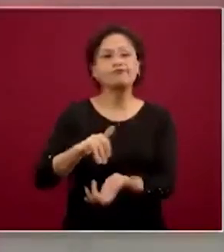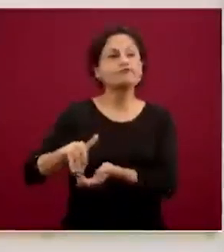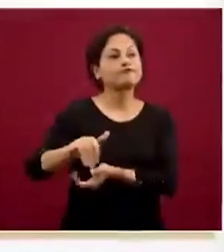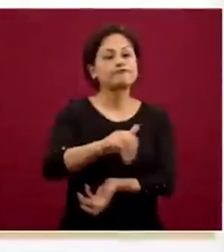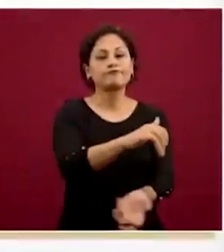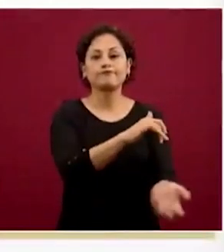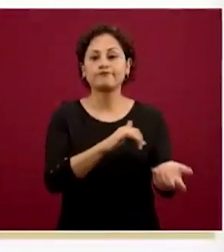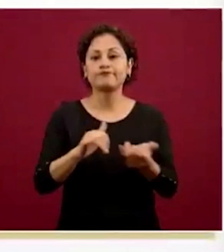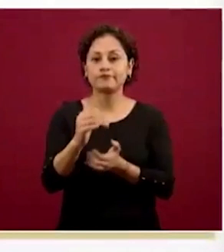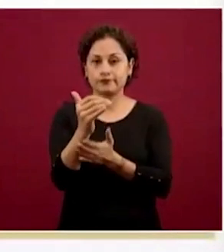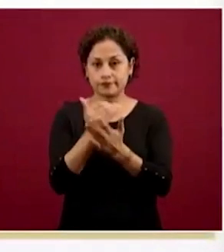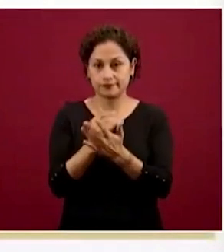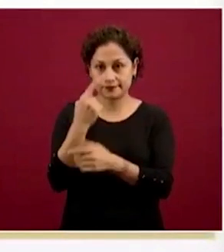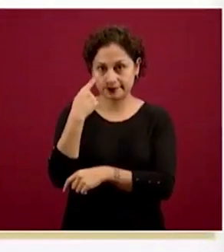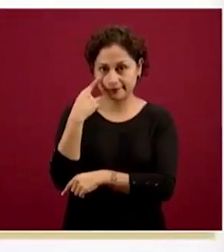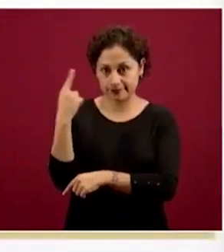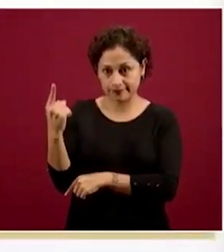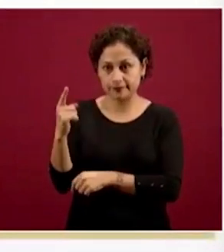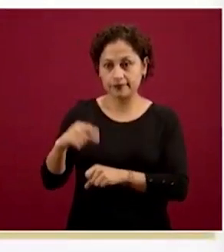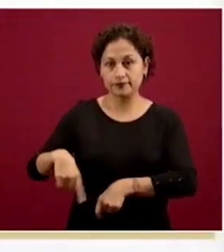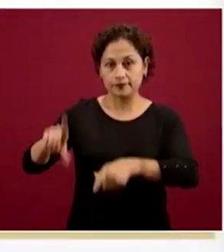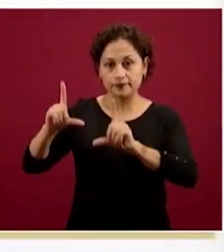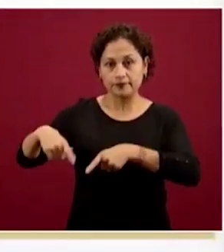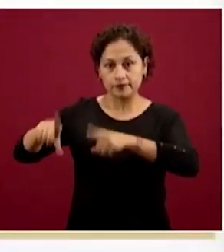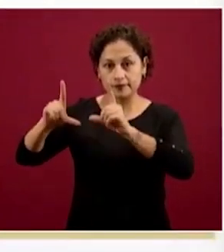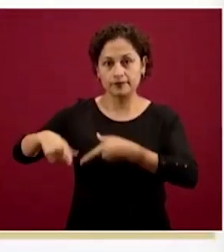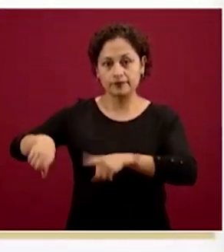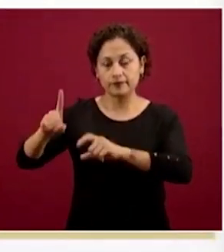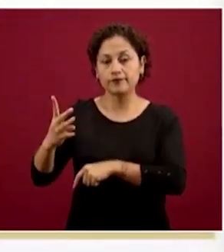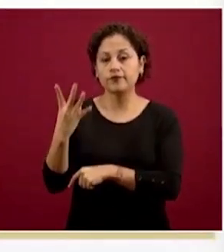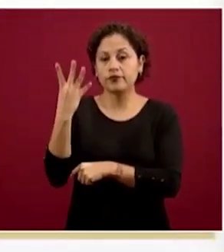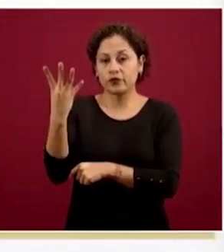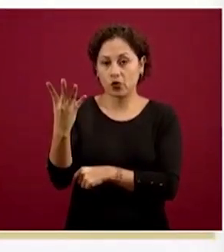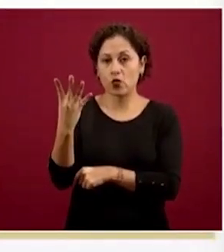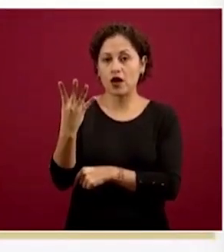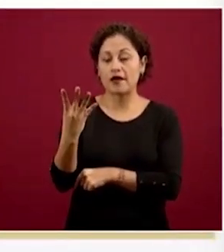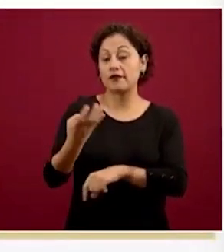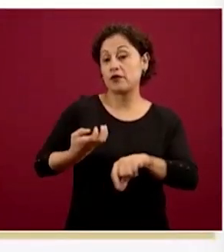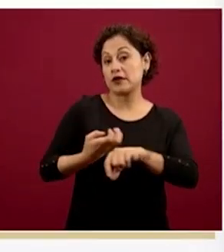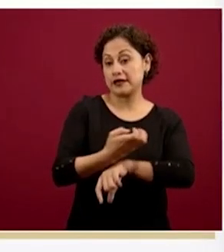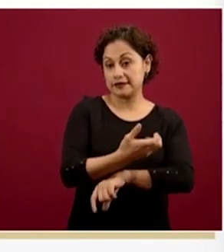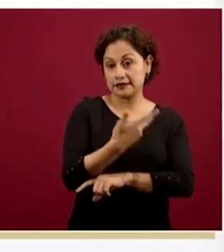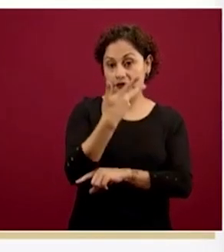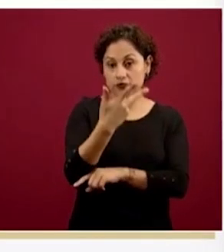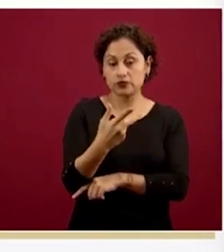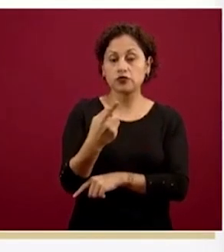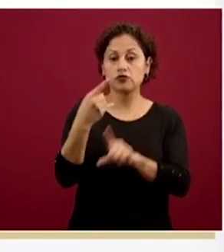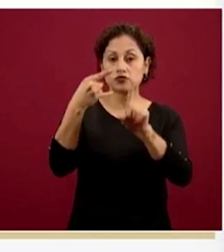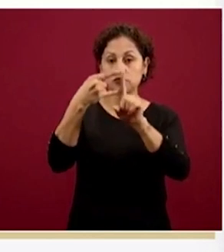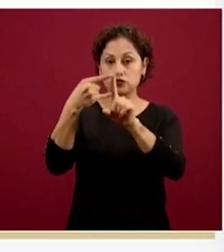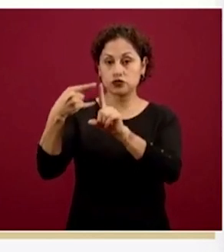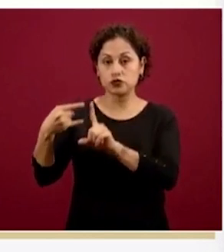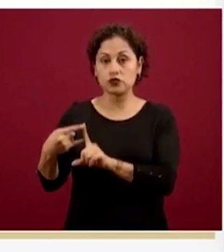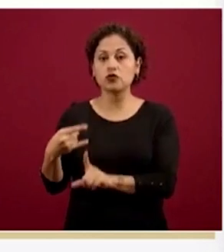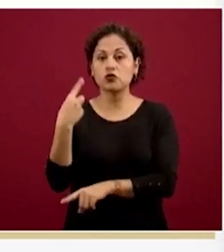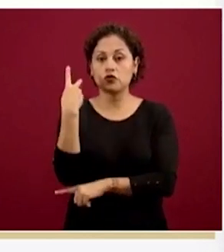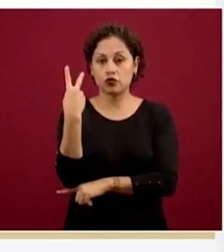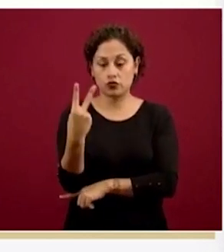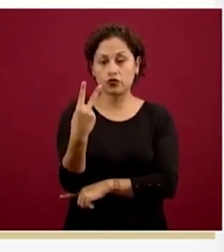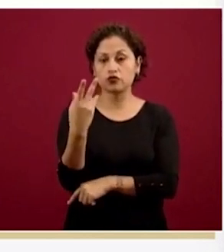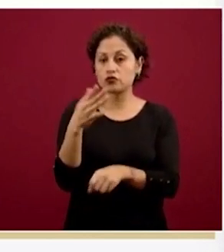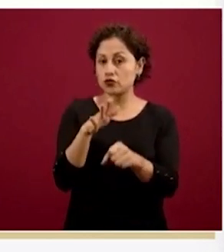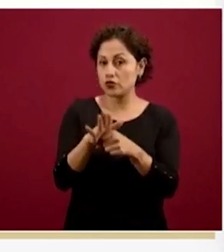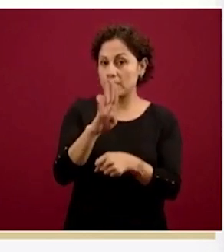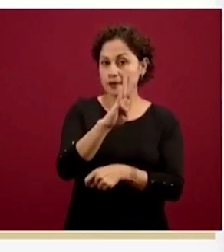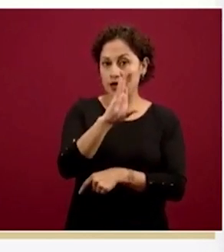Aguascalientes, son cuatro diapositivas, los primeros ocho estados y vemos dos marcados en rojo, particularmente Baja